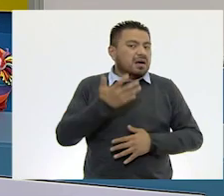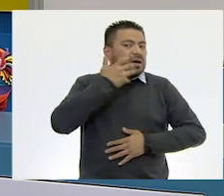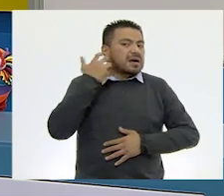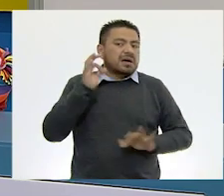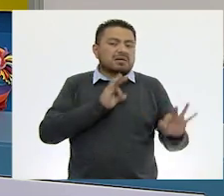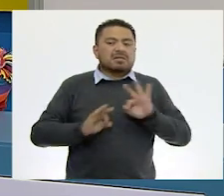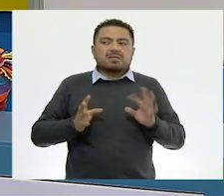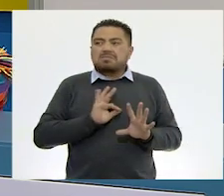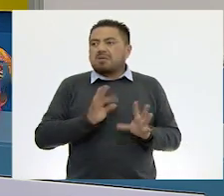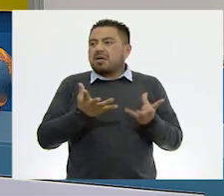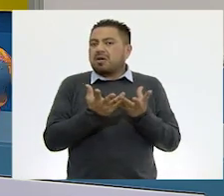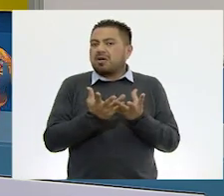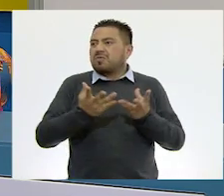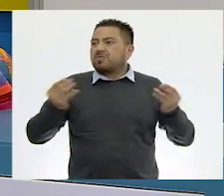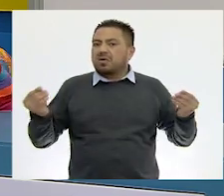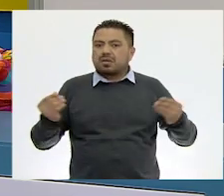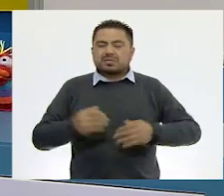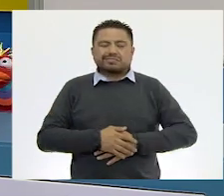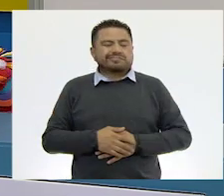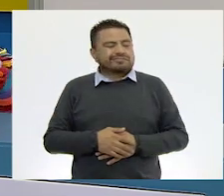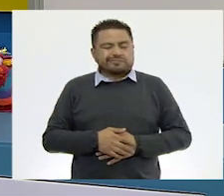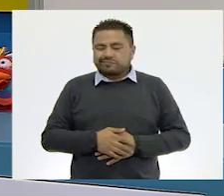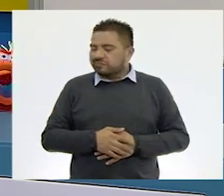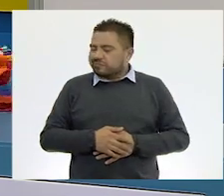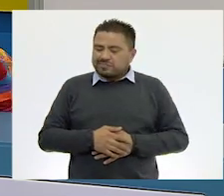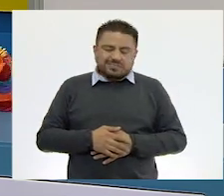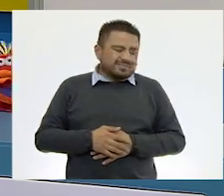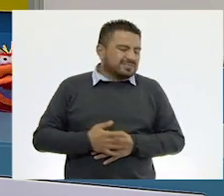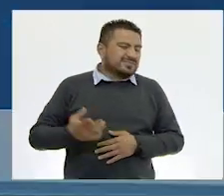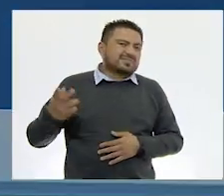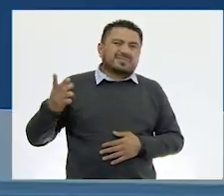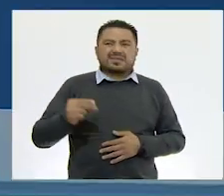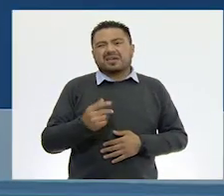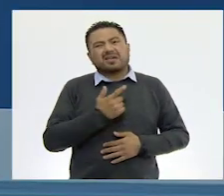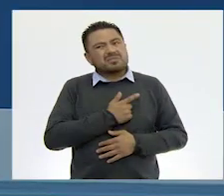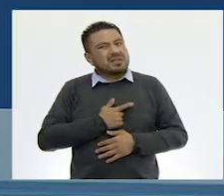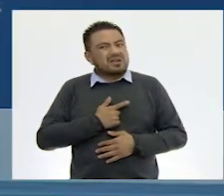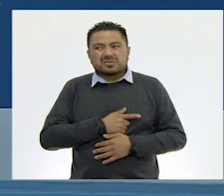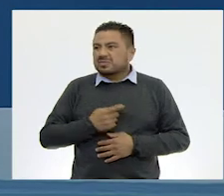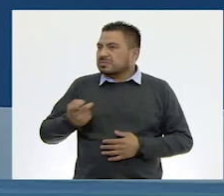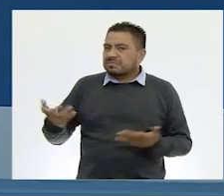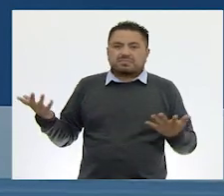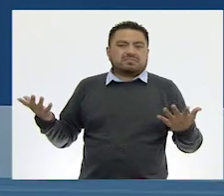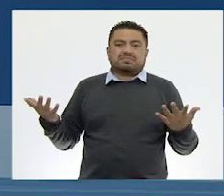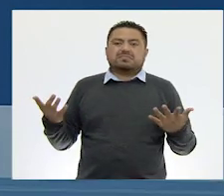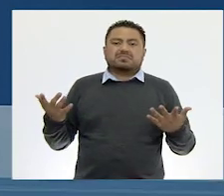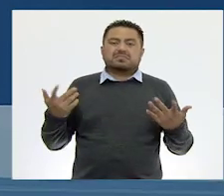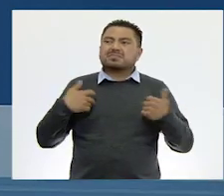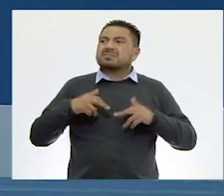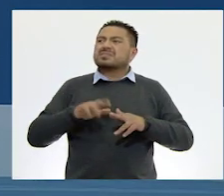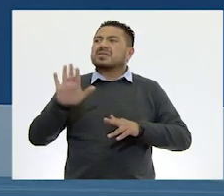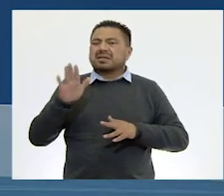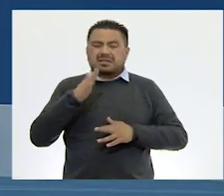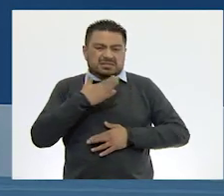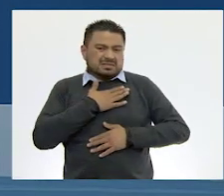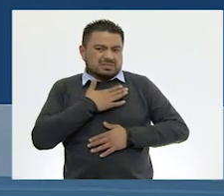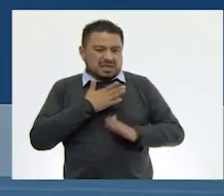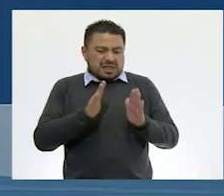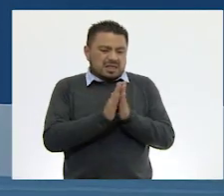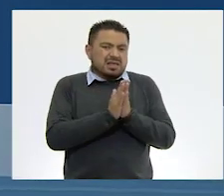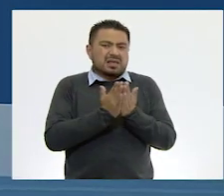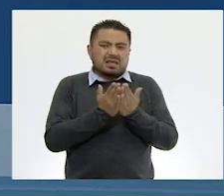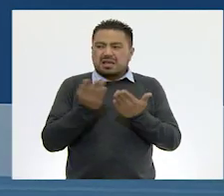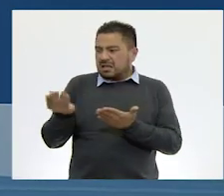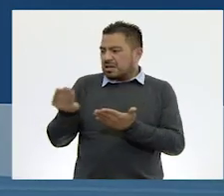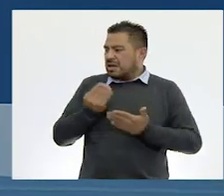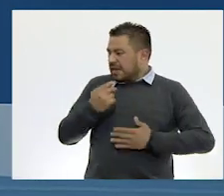jaguar desaparezca. Mmm... No, no me gusta. Maestra, en mi libro que